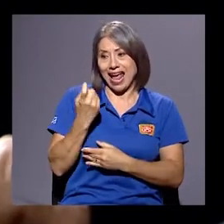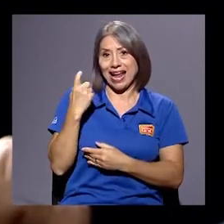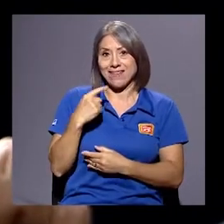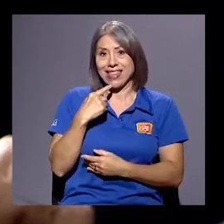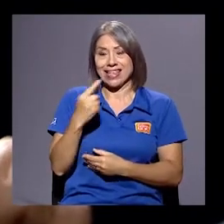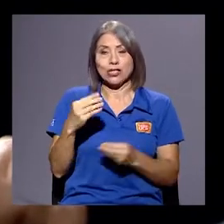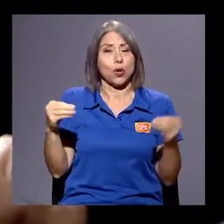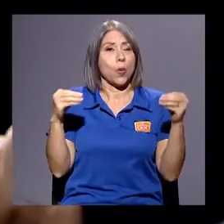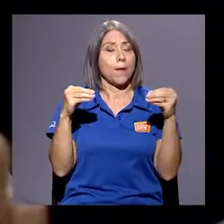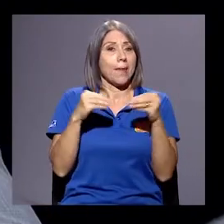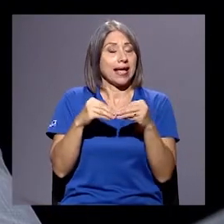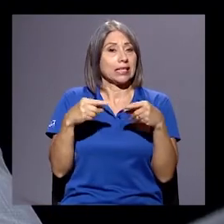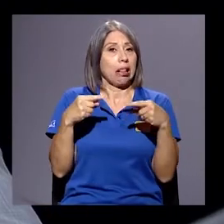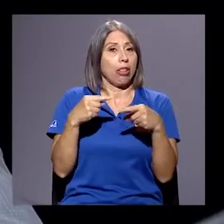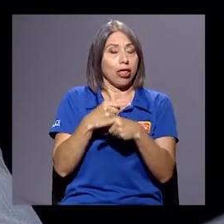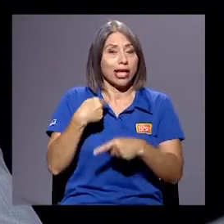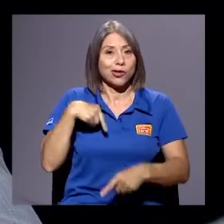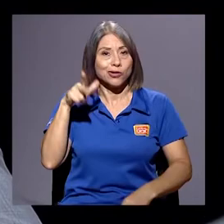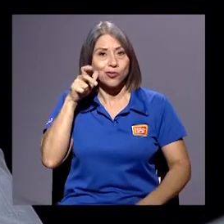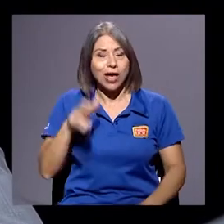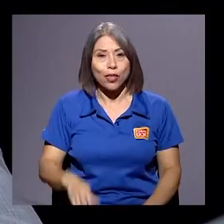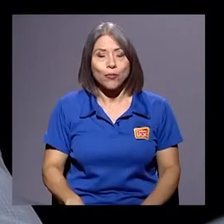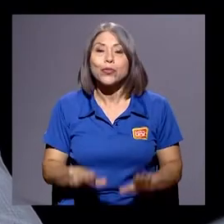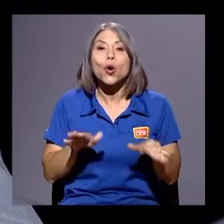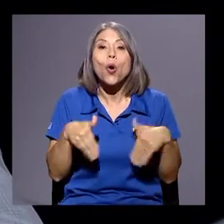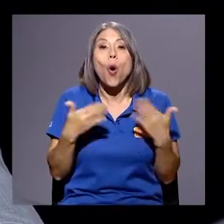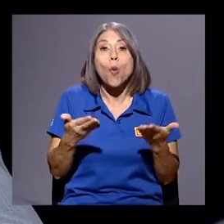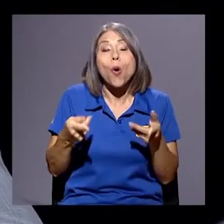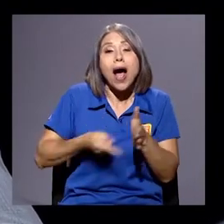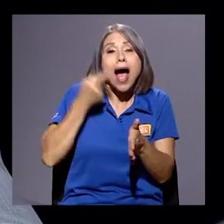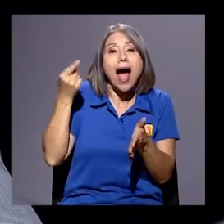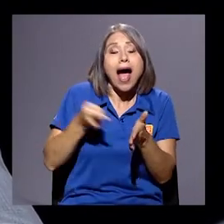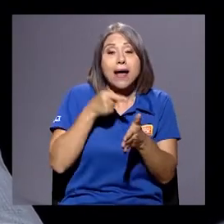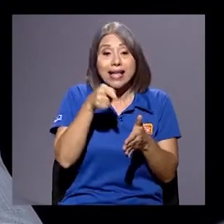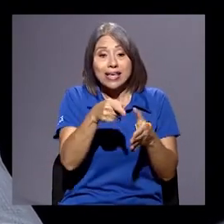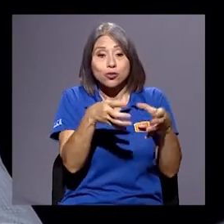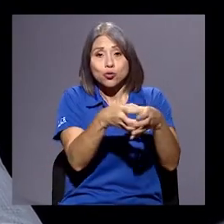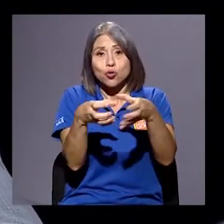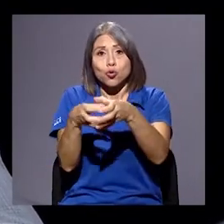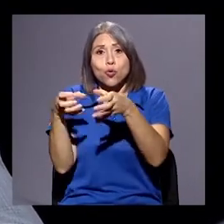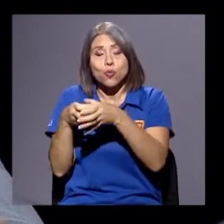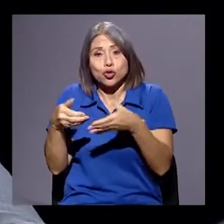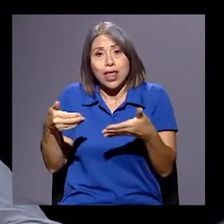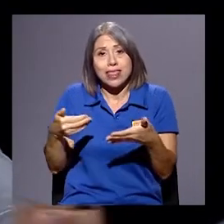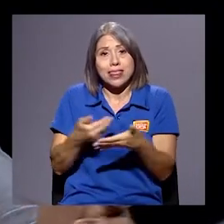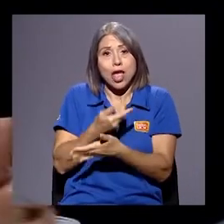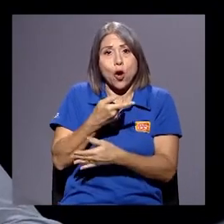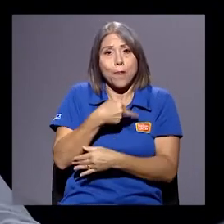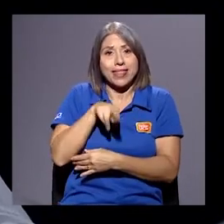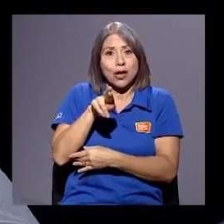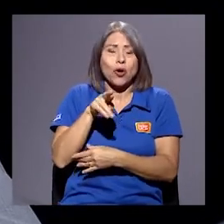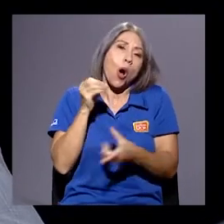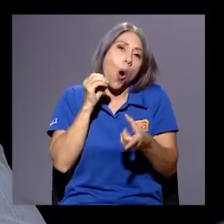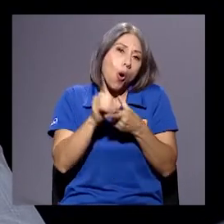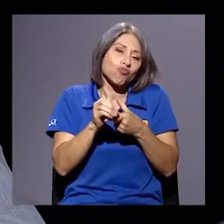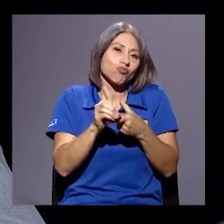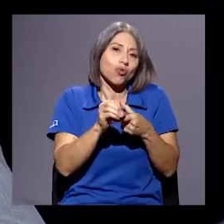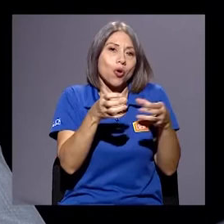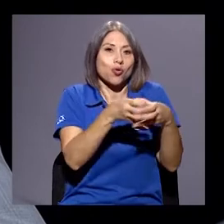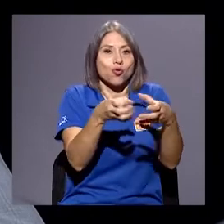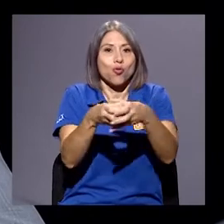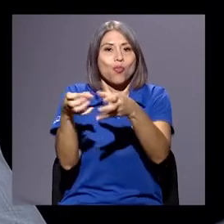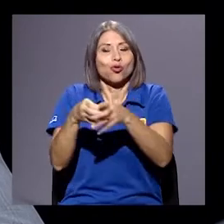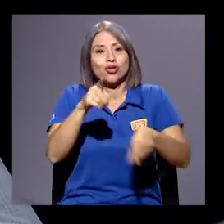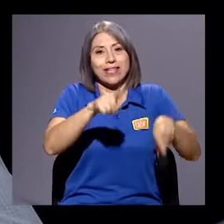vez lo más controversial que he escuchado. Cómo en ocasiones esos grupos neopentecostales, o estos grupos diversos, que el doctor Randall